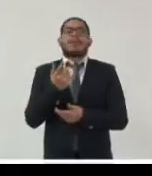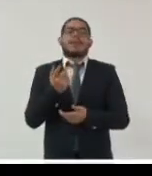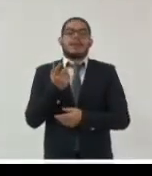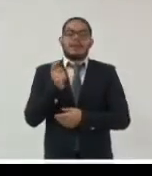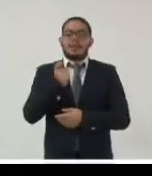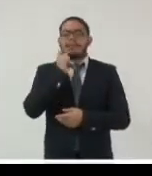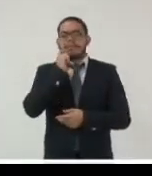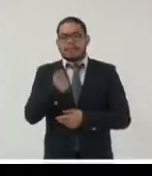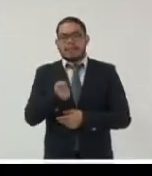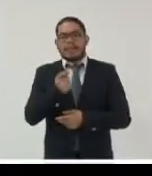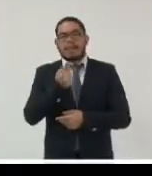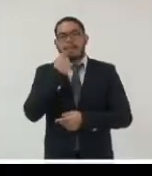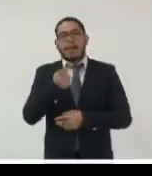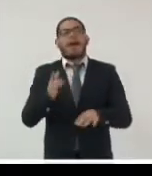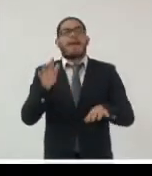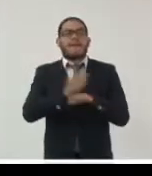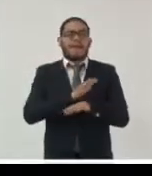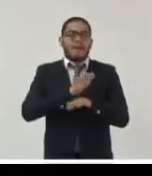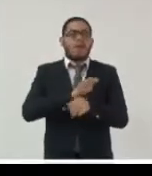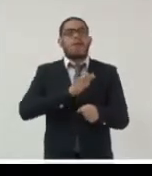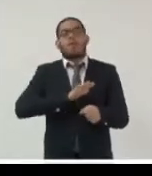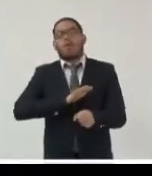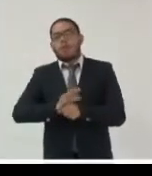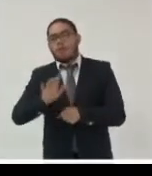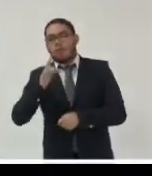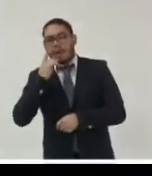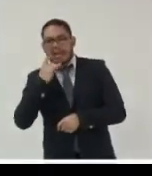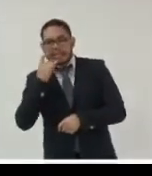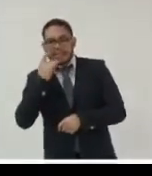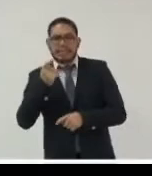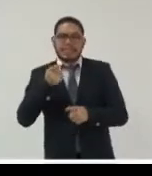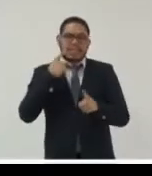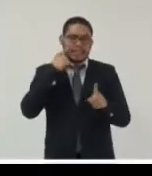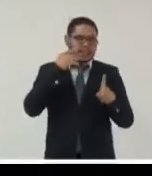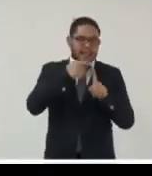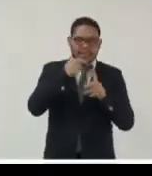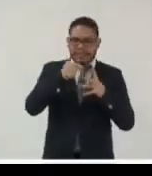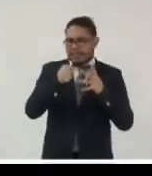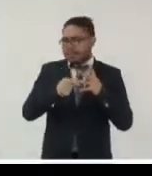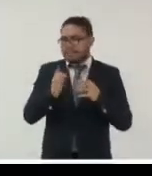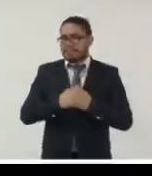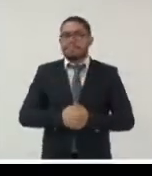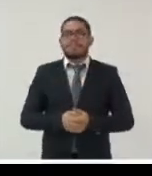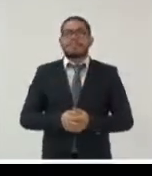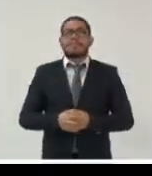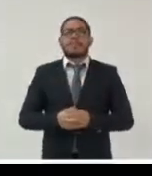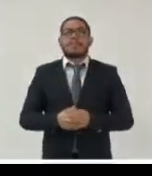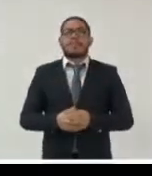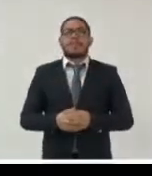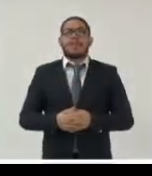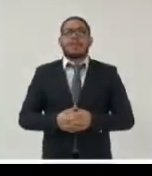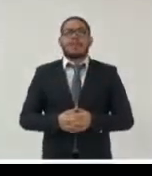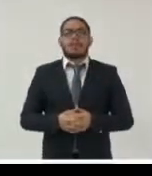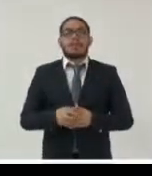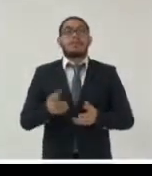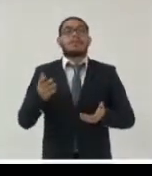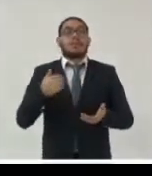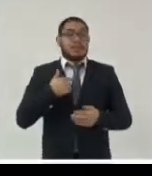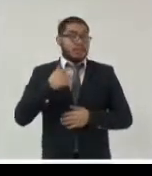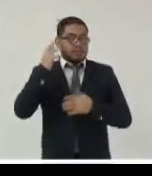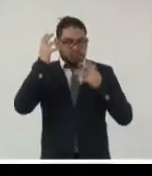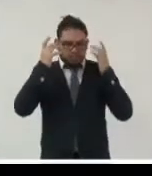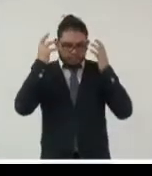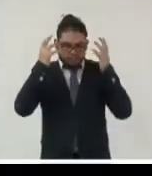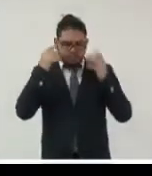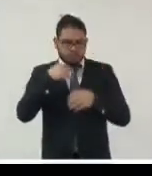qué retos qué desafíos y qué perspectivas tenemos pues en una reflexión creo